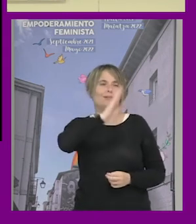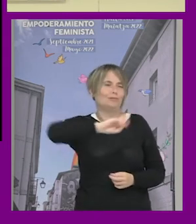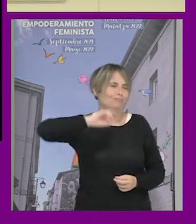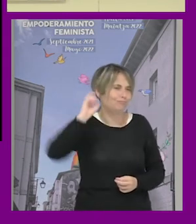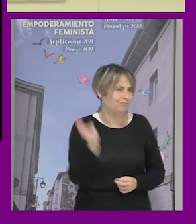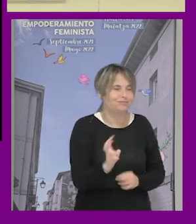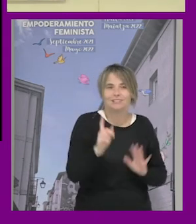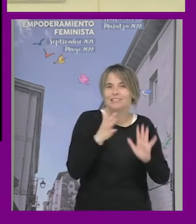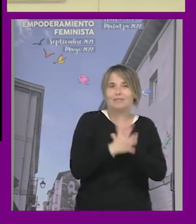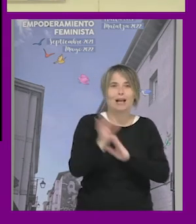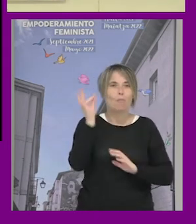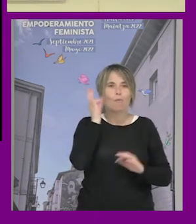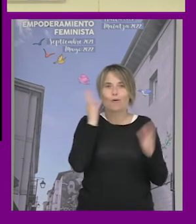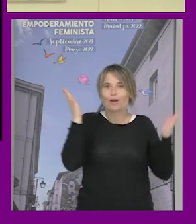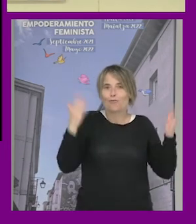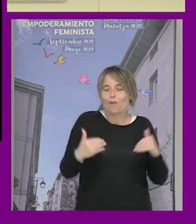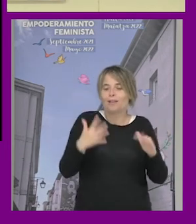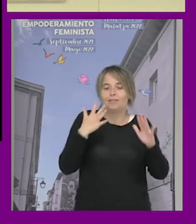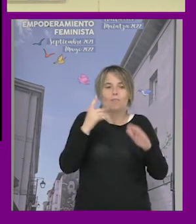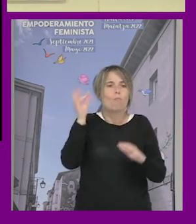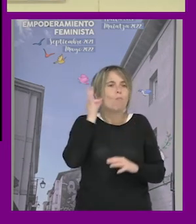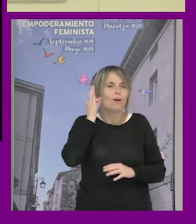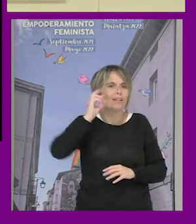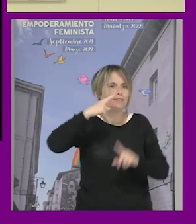es como no existe la mujer existen mujeres